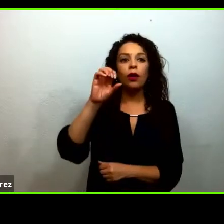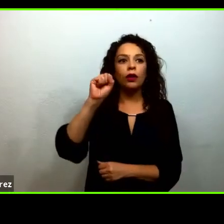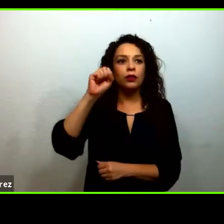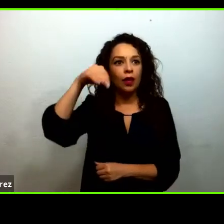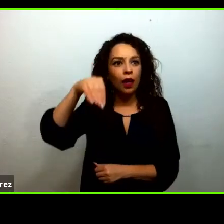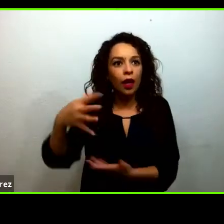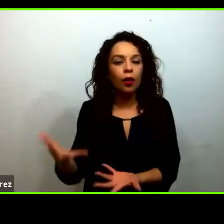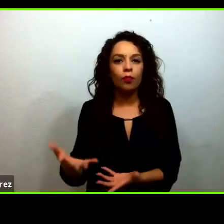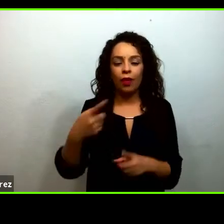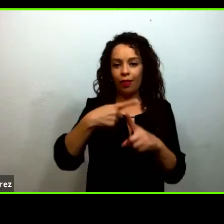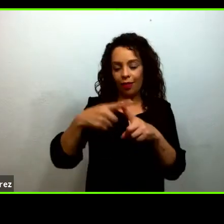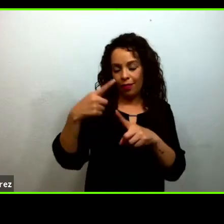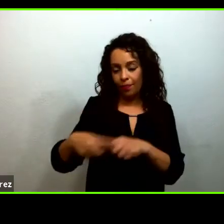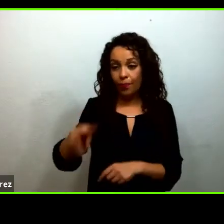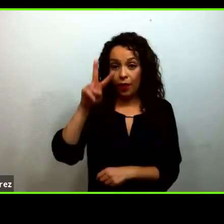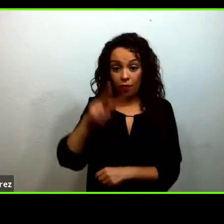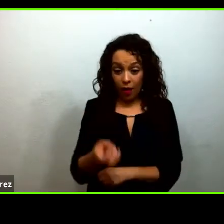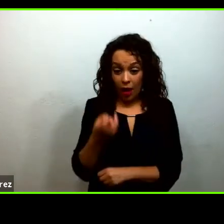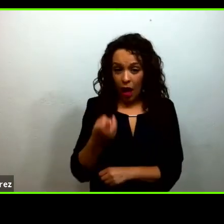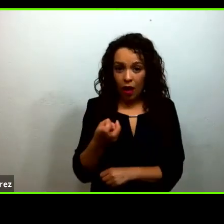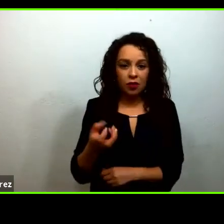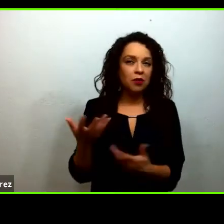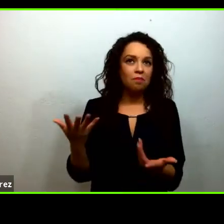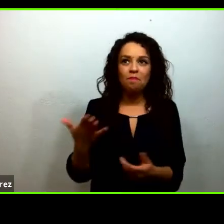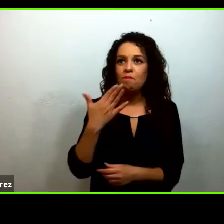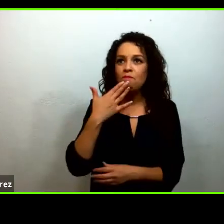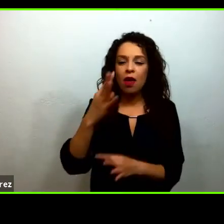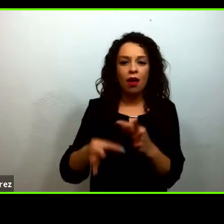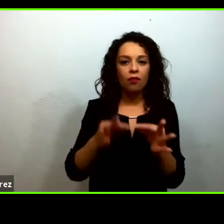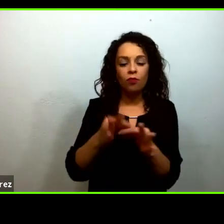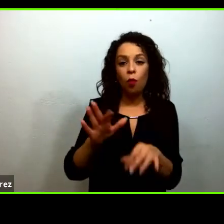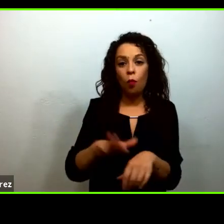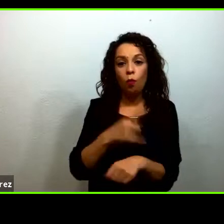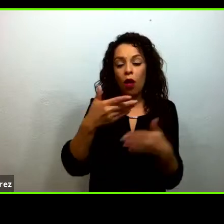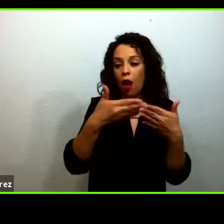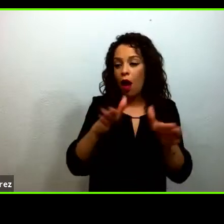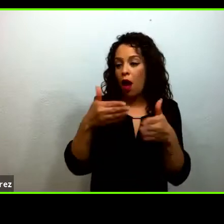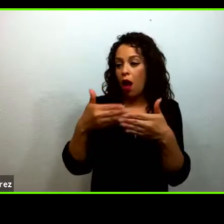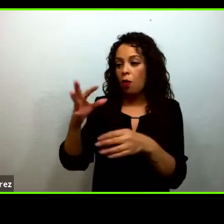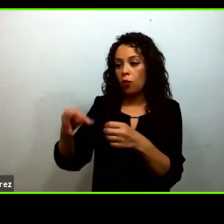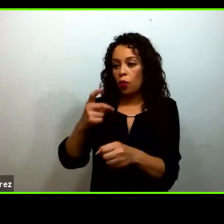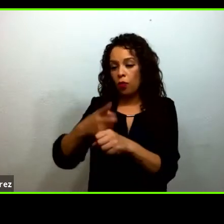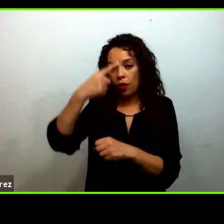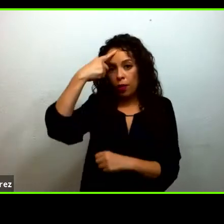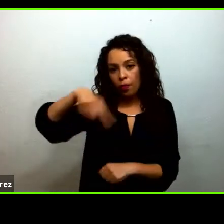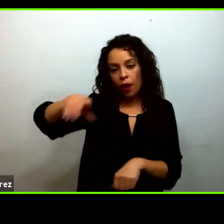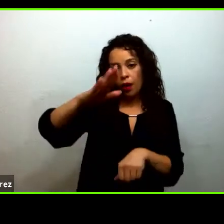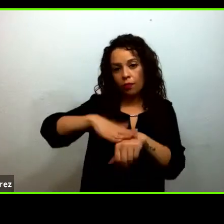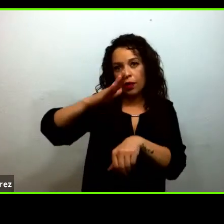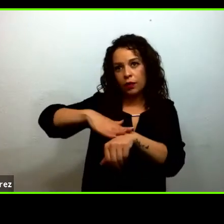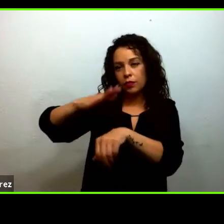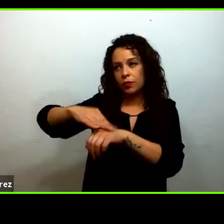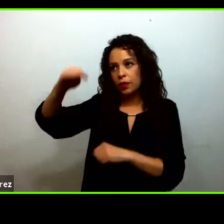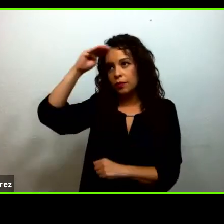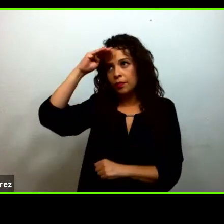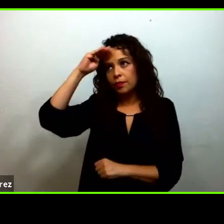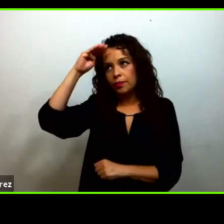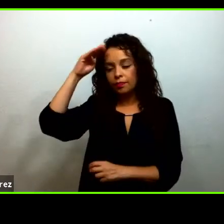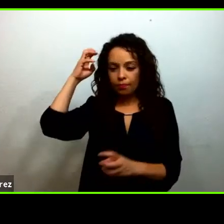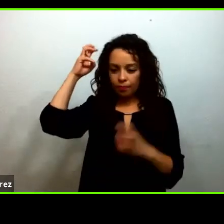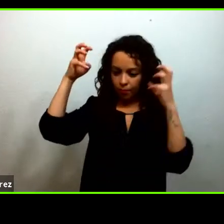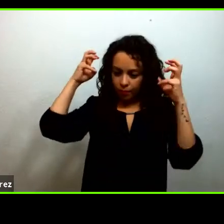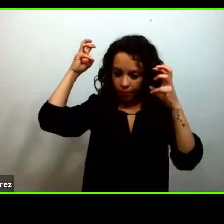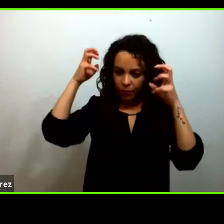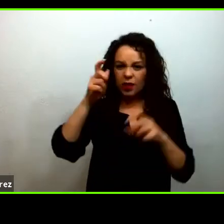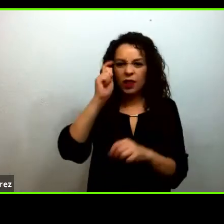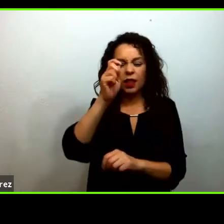Un seminario tan oportuno en donde se ha abierto esta oportunidad de reflexionar cuáles son los retos que tenemos que enfrentar en una situación tan